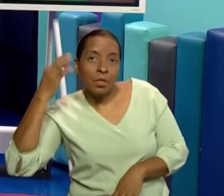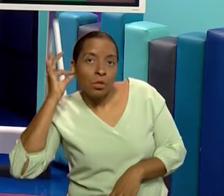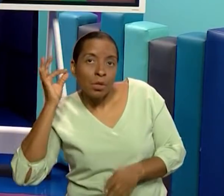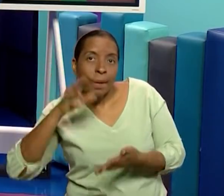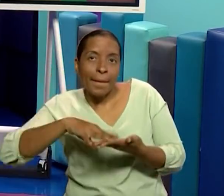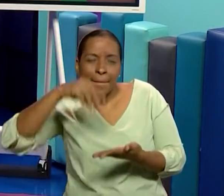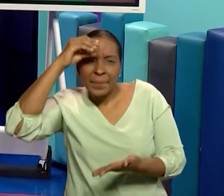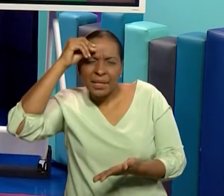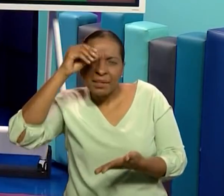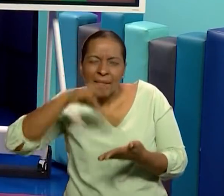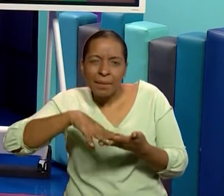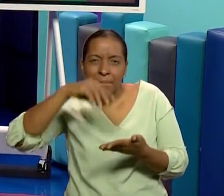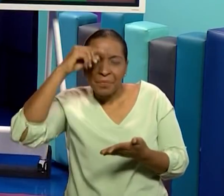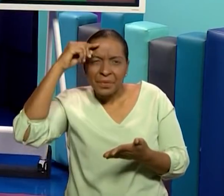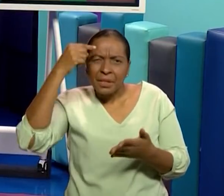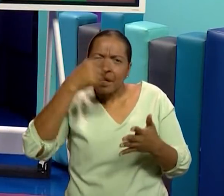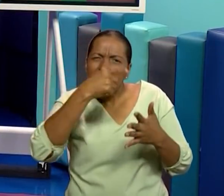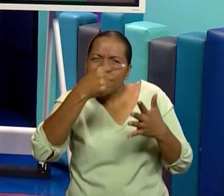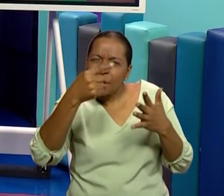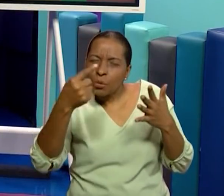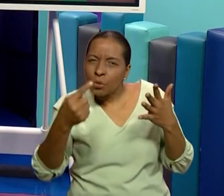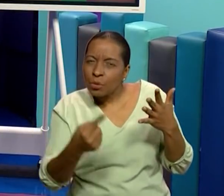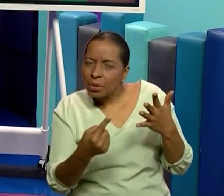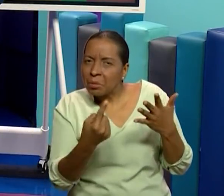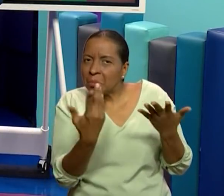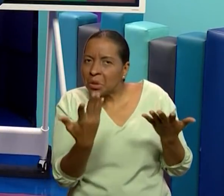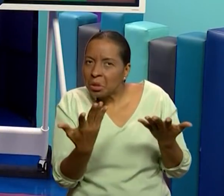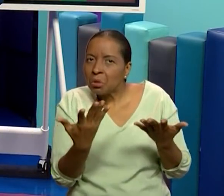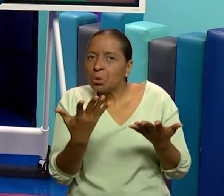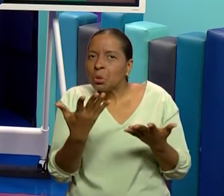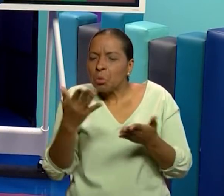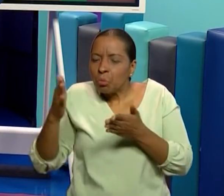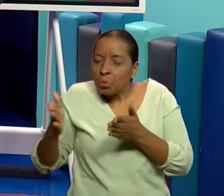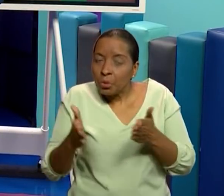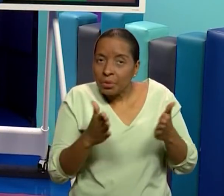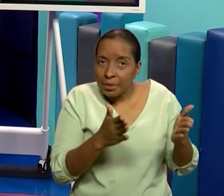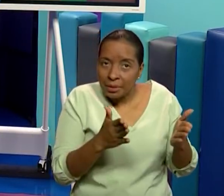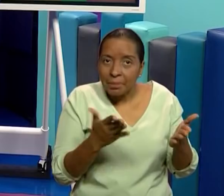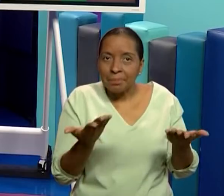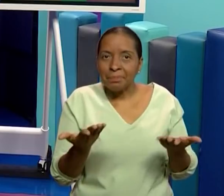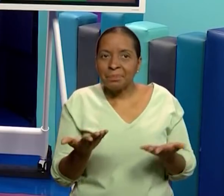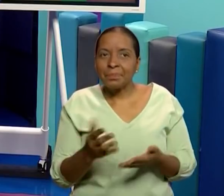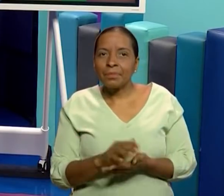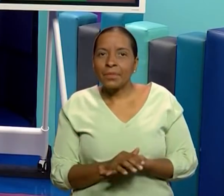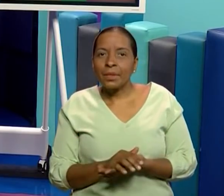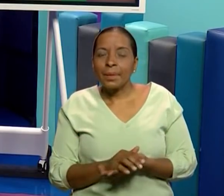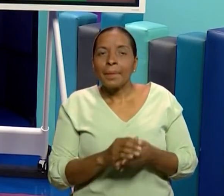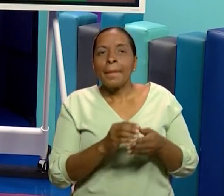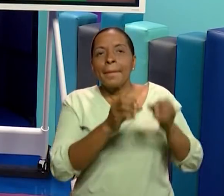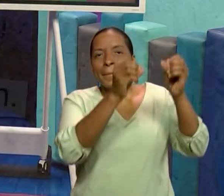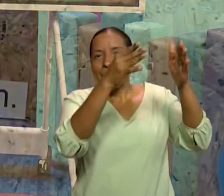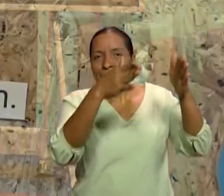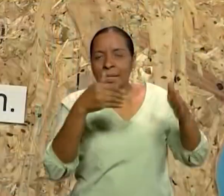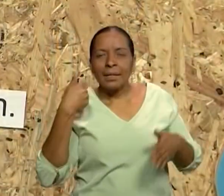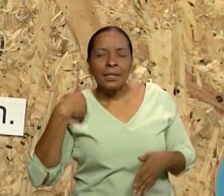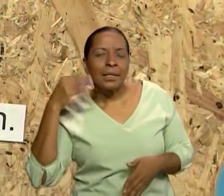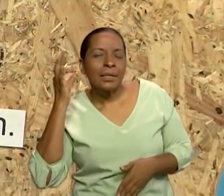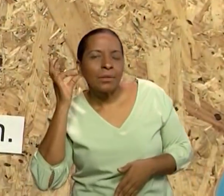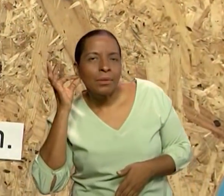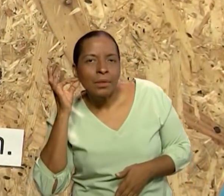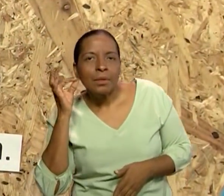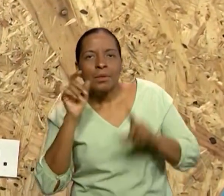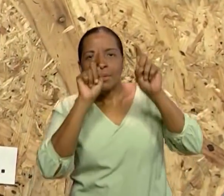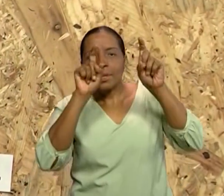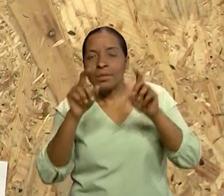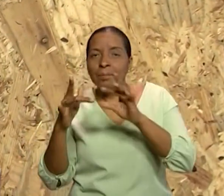proceso y que en casa, estoy seguro, ustedes lo pueden trabajar. Maestros de educación especial, padres de familia,